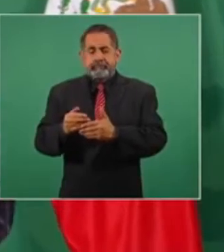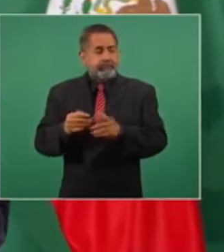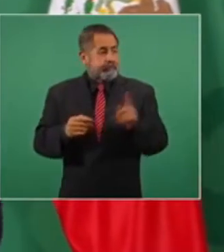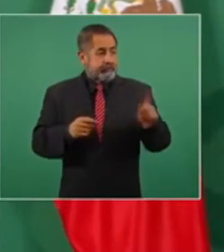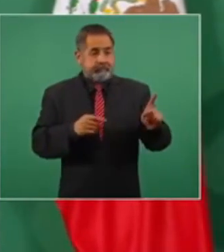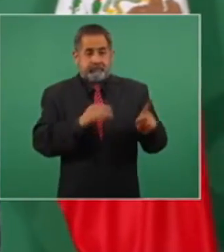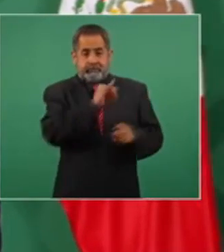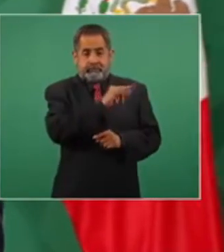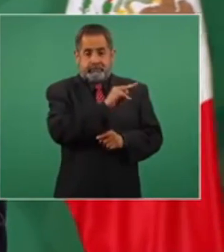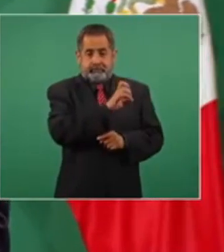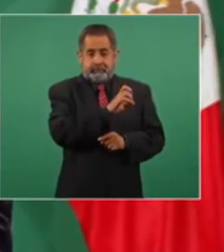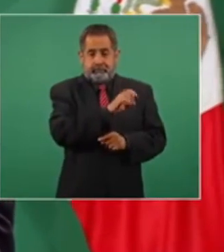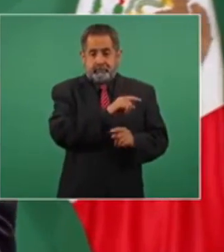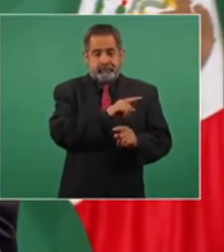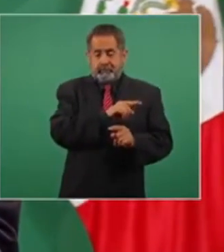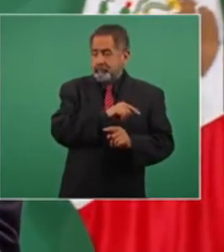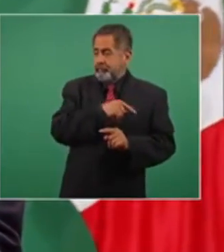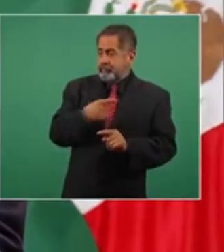así